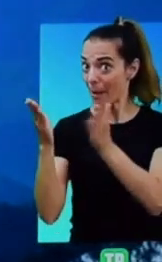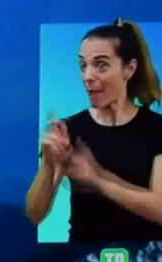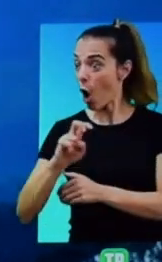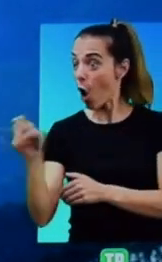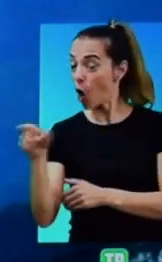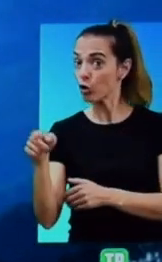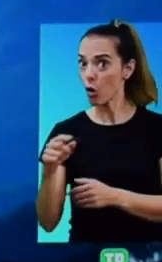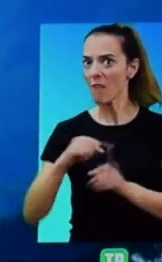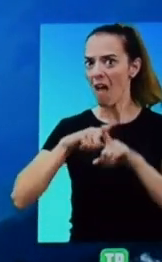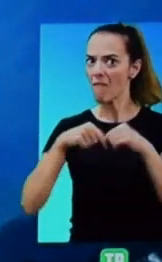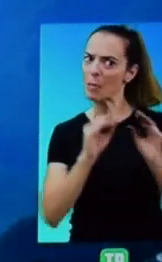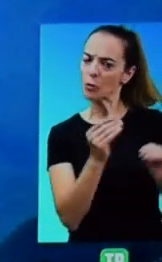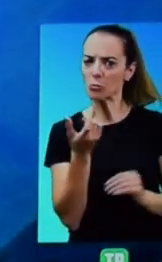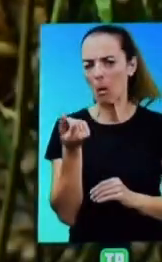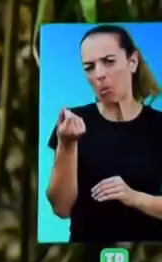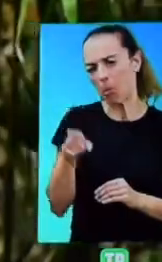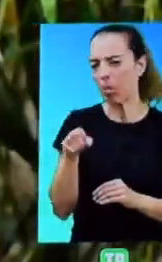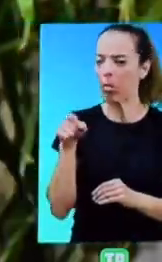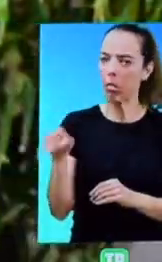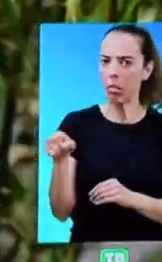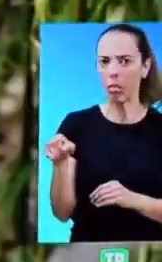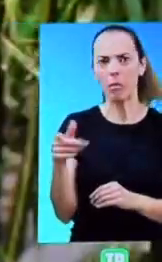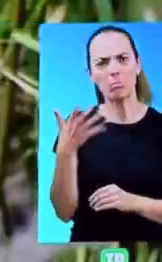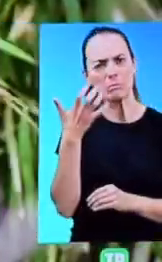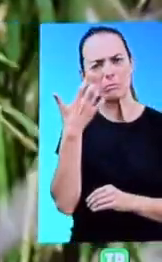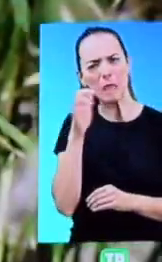pariente cercano que es incluso más singular.